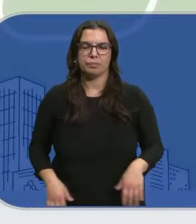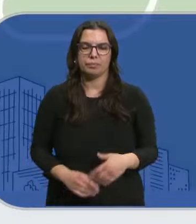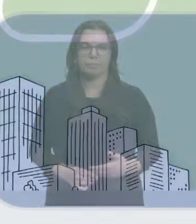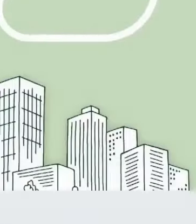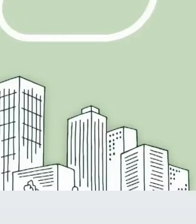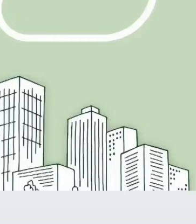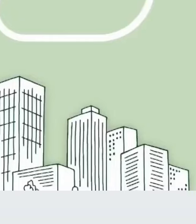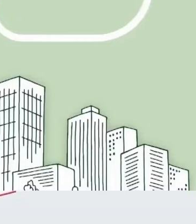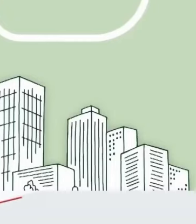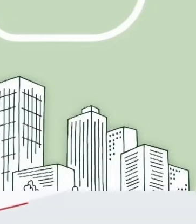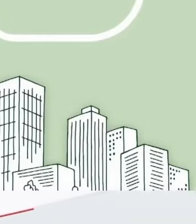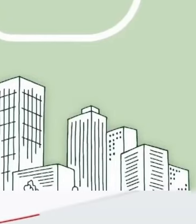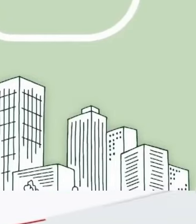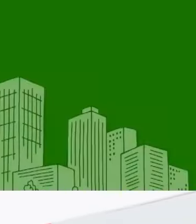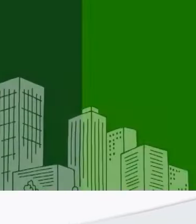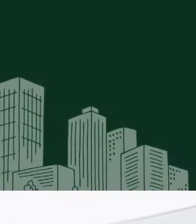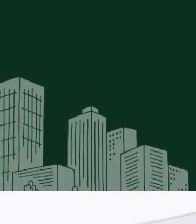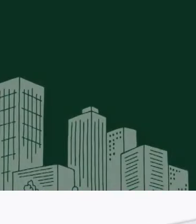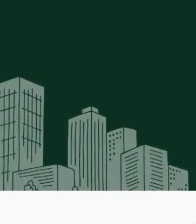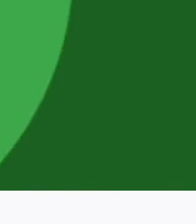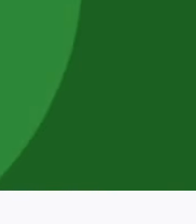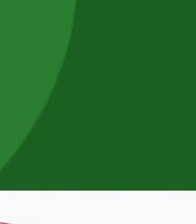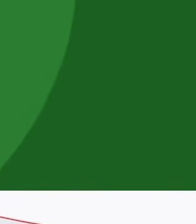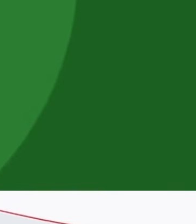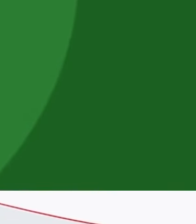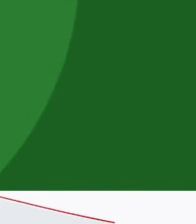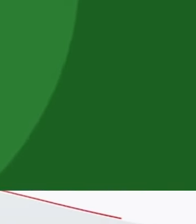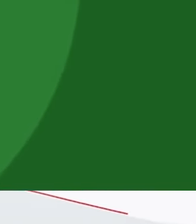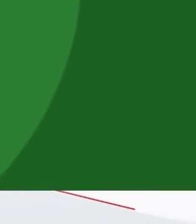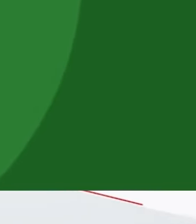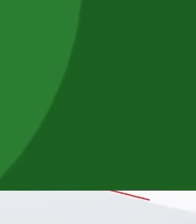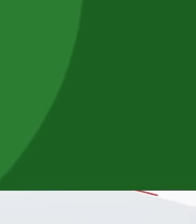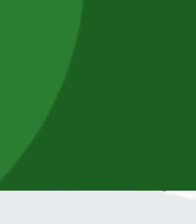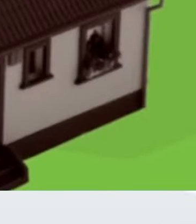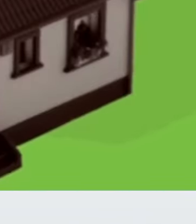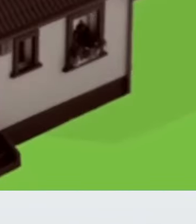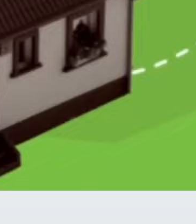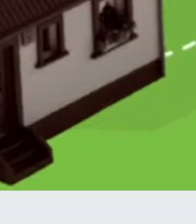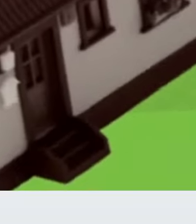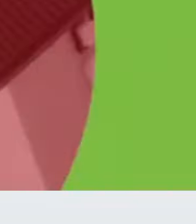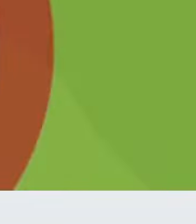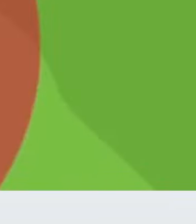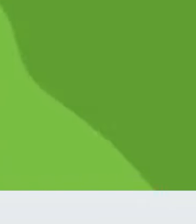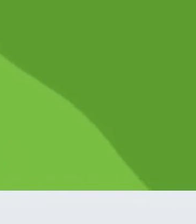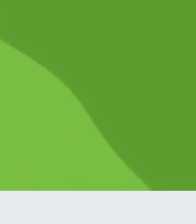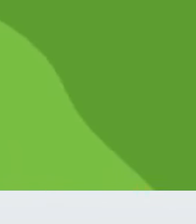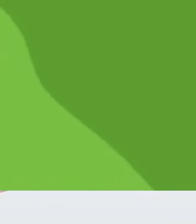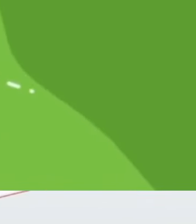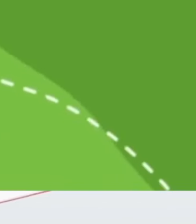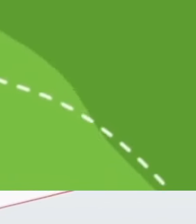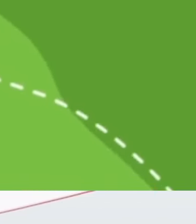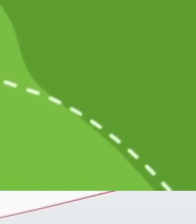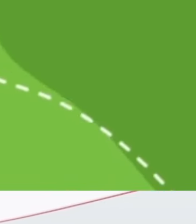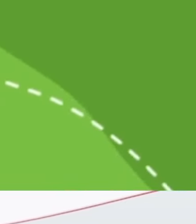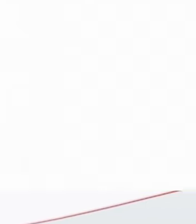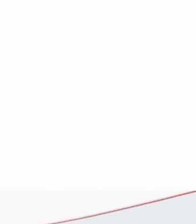Si estás buscando Un banco Que crea en ti Conecte contigo Entienda de dónde vienes Y te